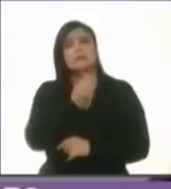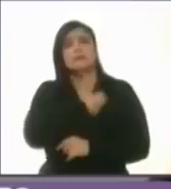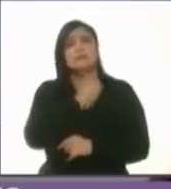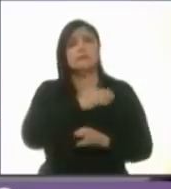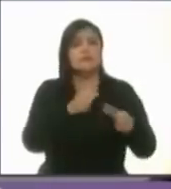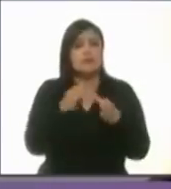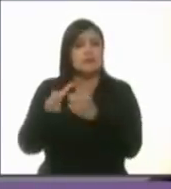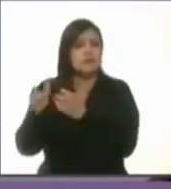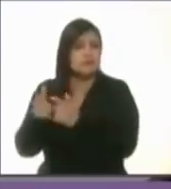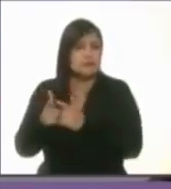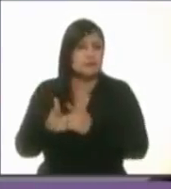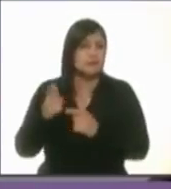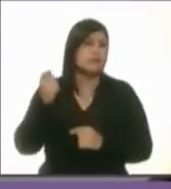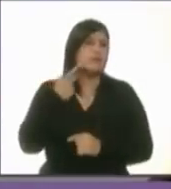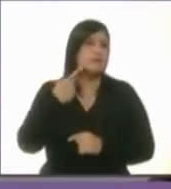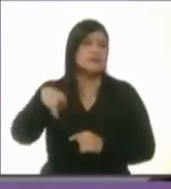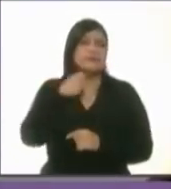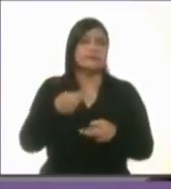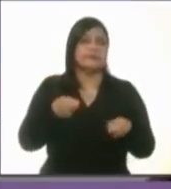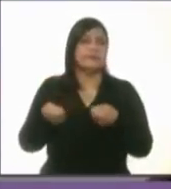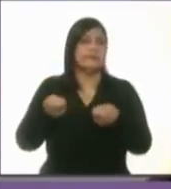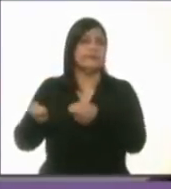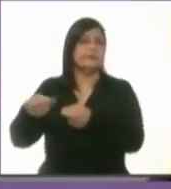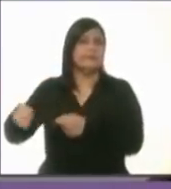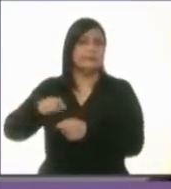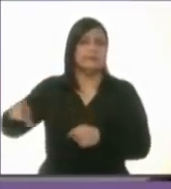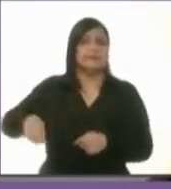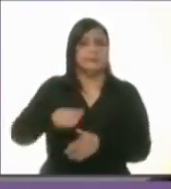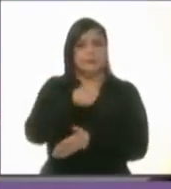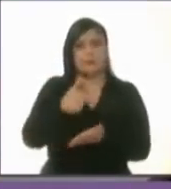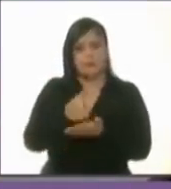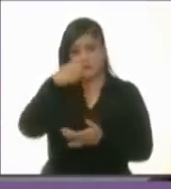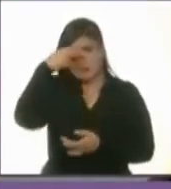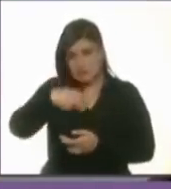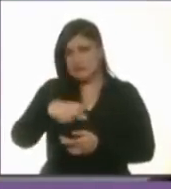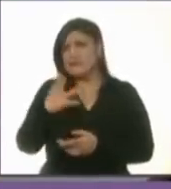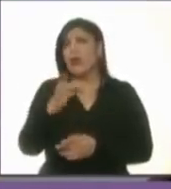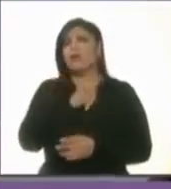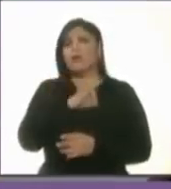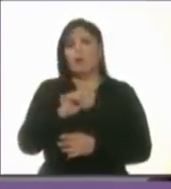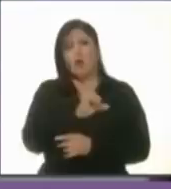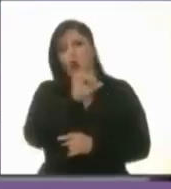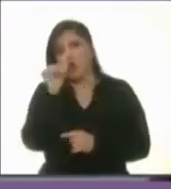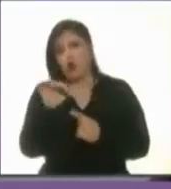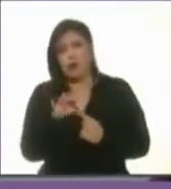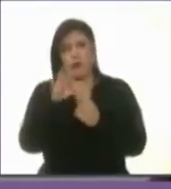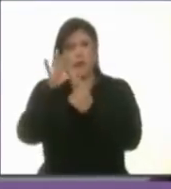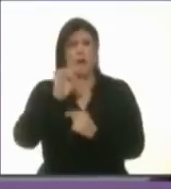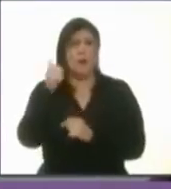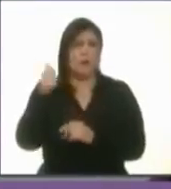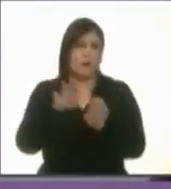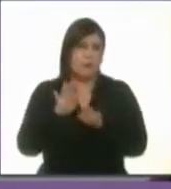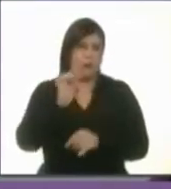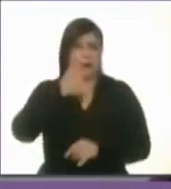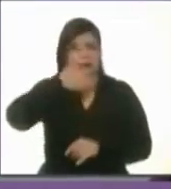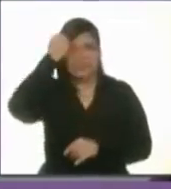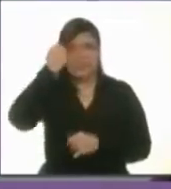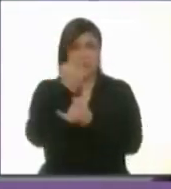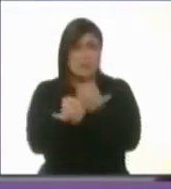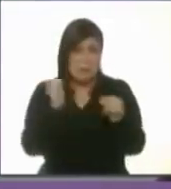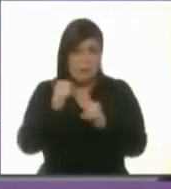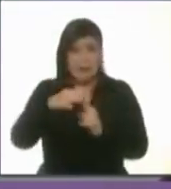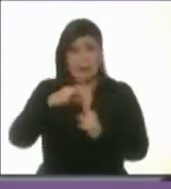políticos sigan gobernando nuestra ciudad de México y allí una nueva opción una candidata independiente una